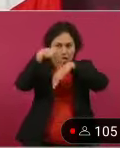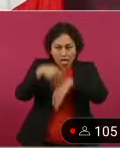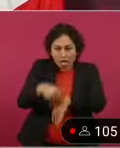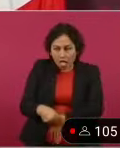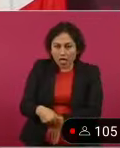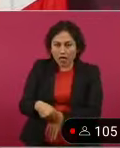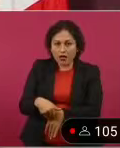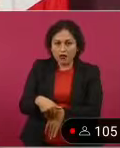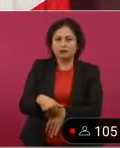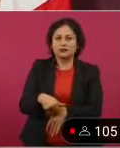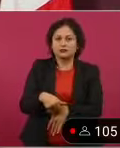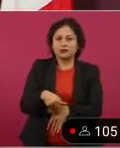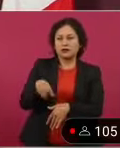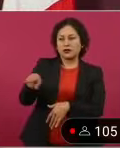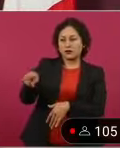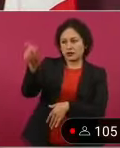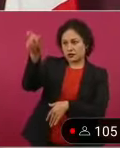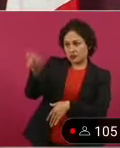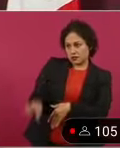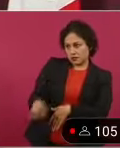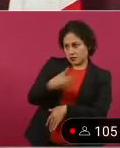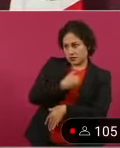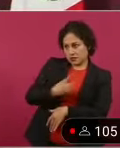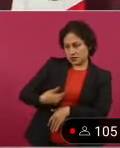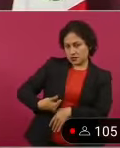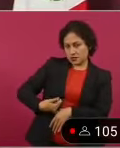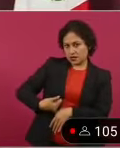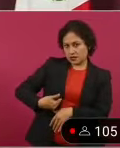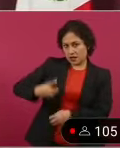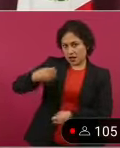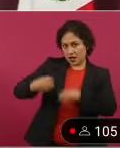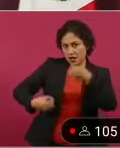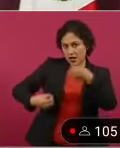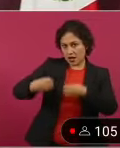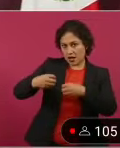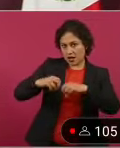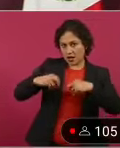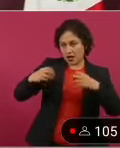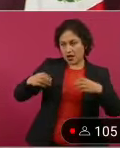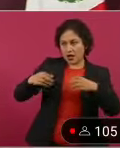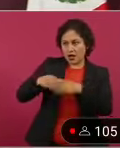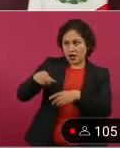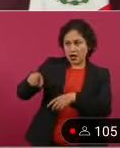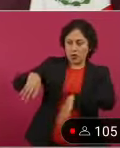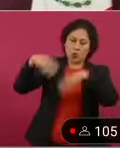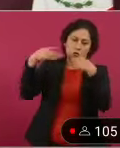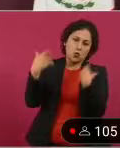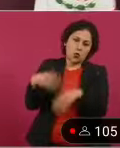Es una heroína la presidenta de la Corte